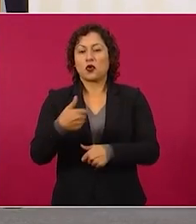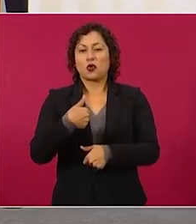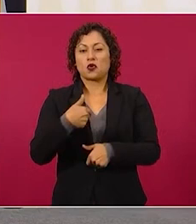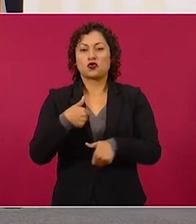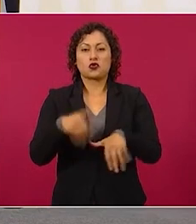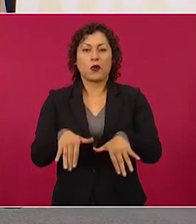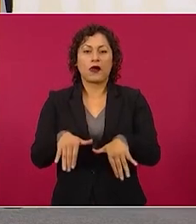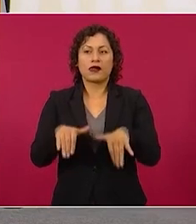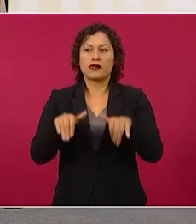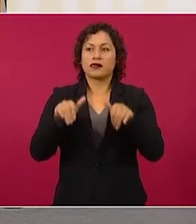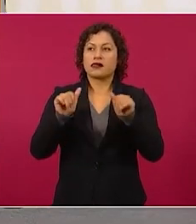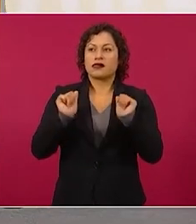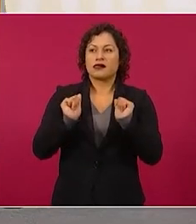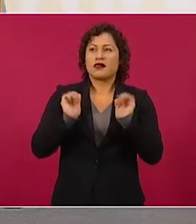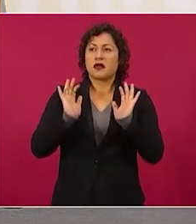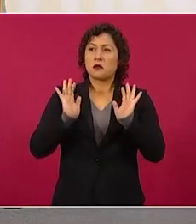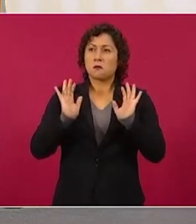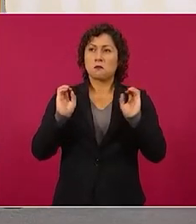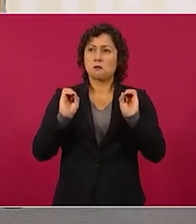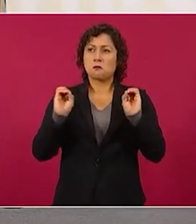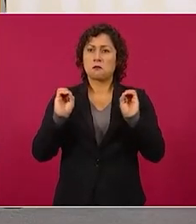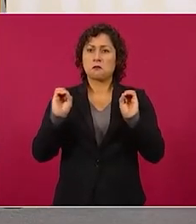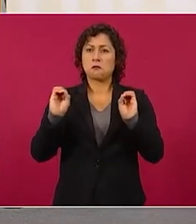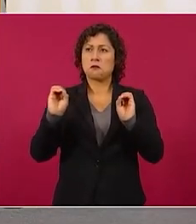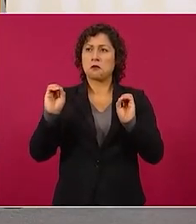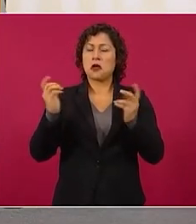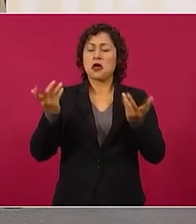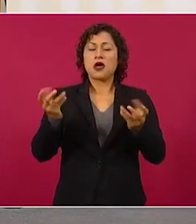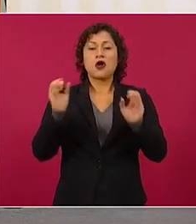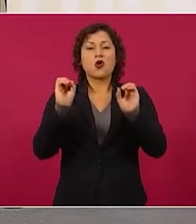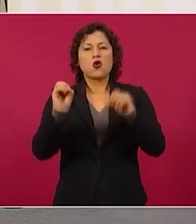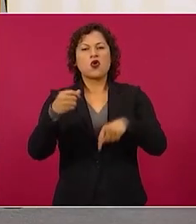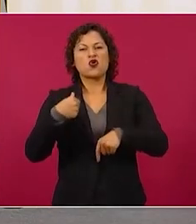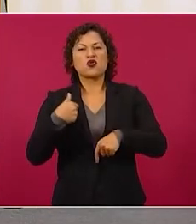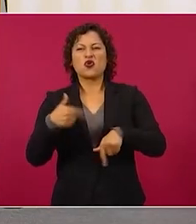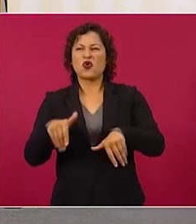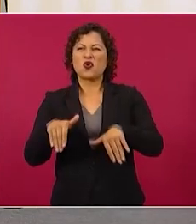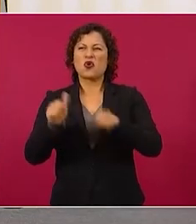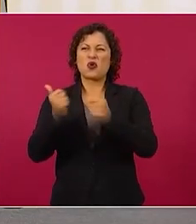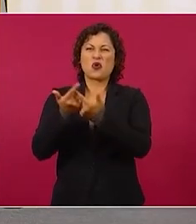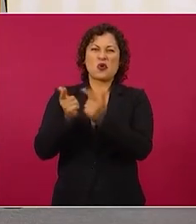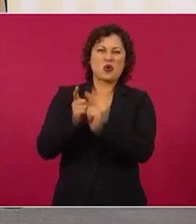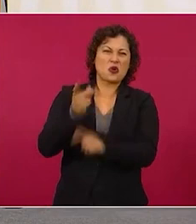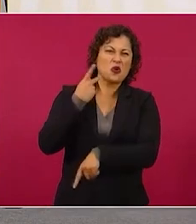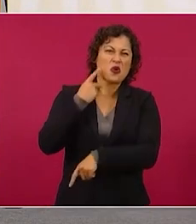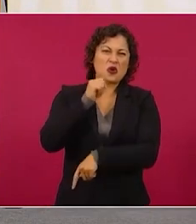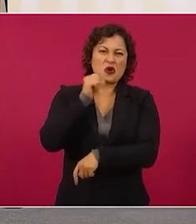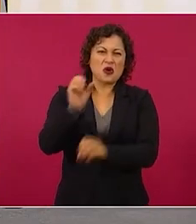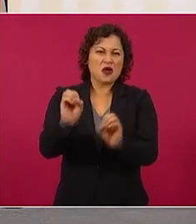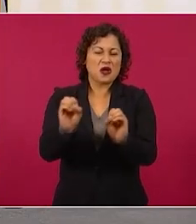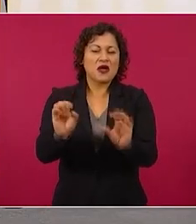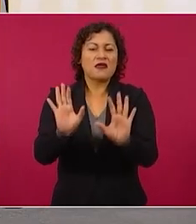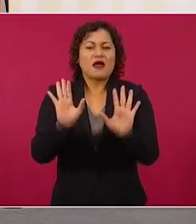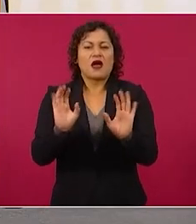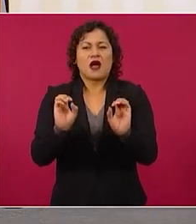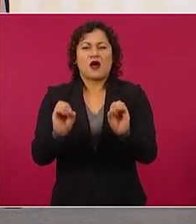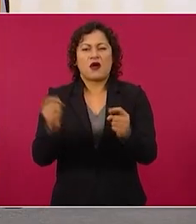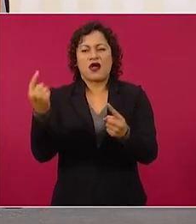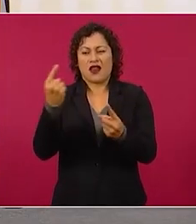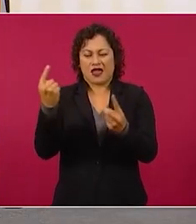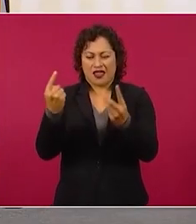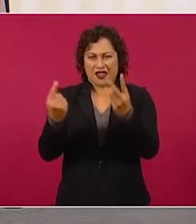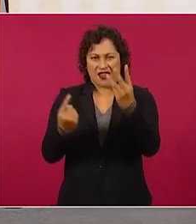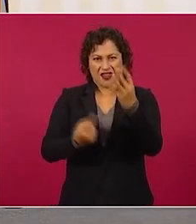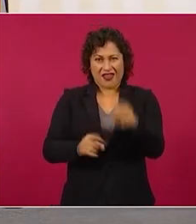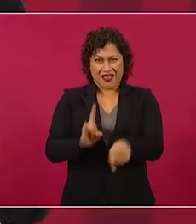tengo partido o soy objetivo, todo ese cuento.